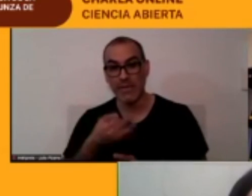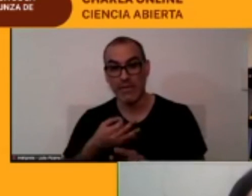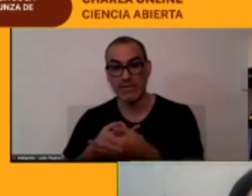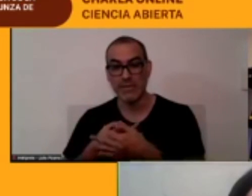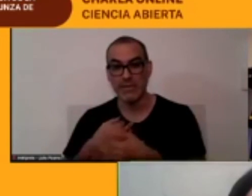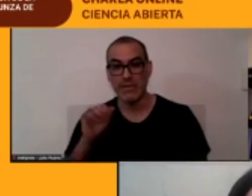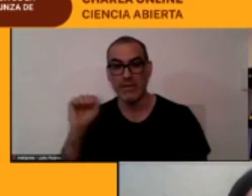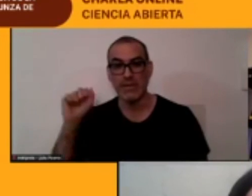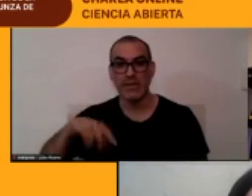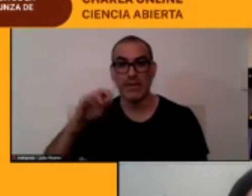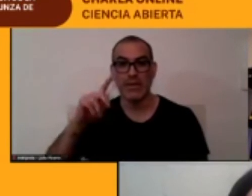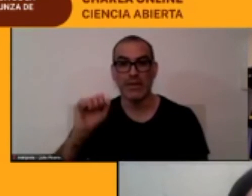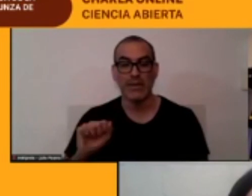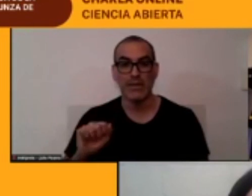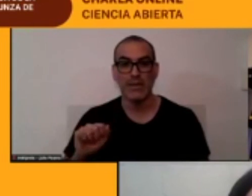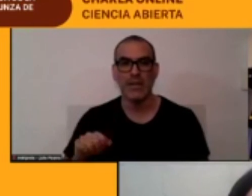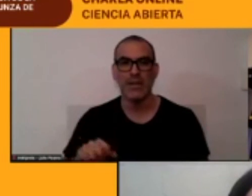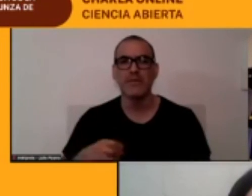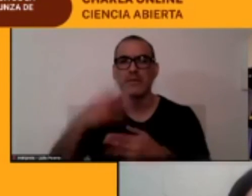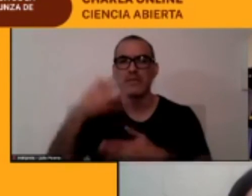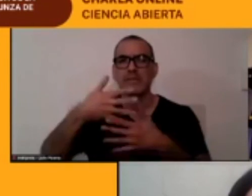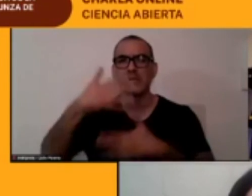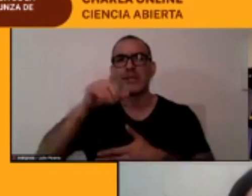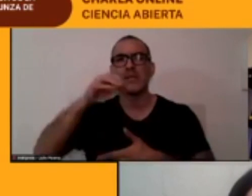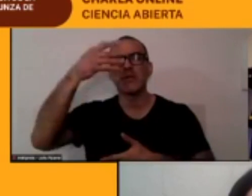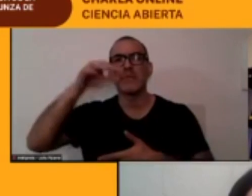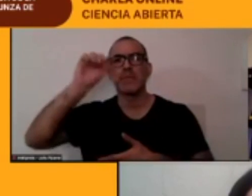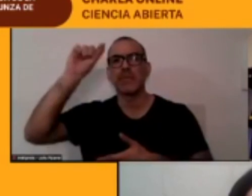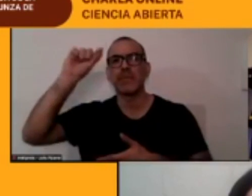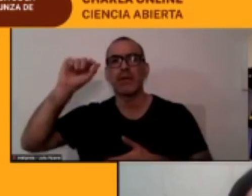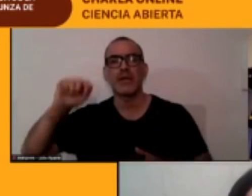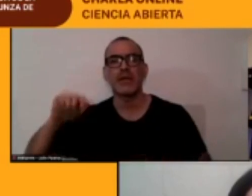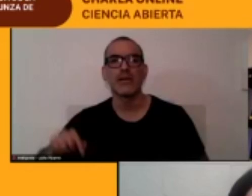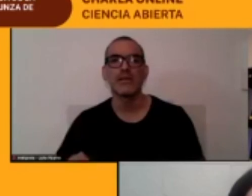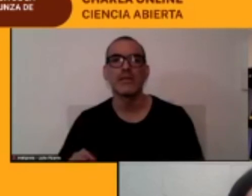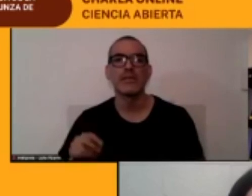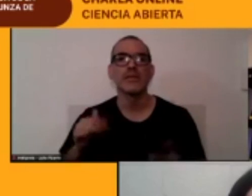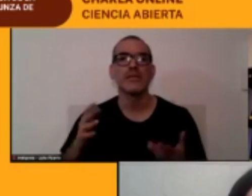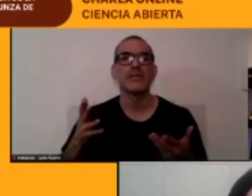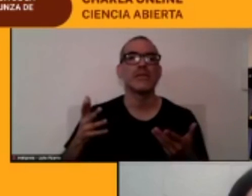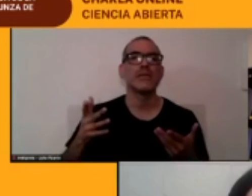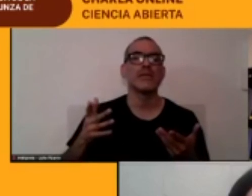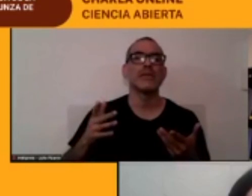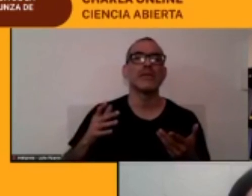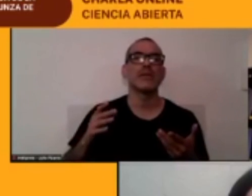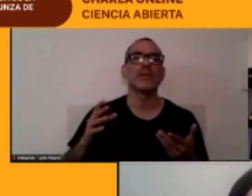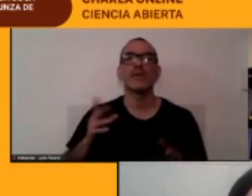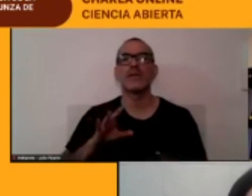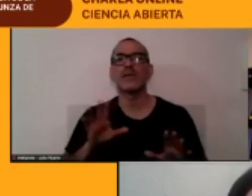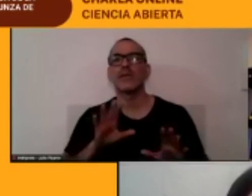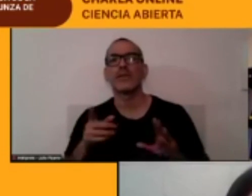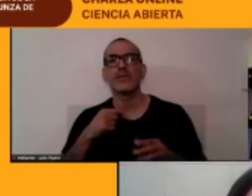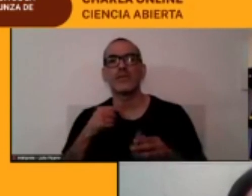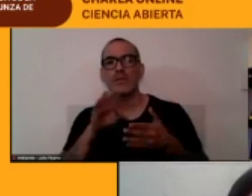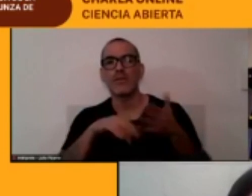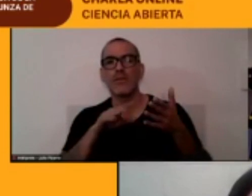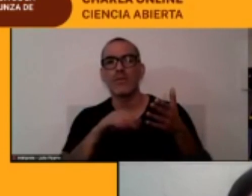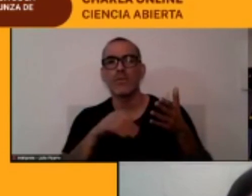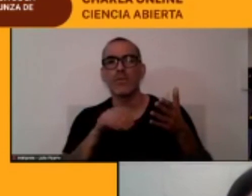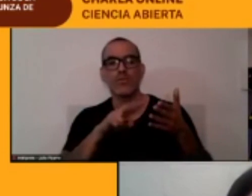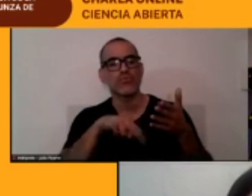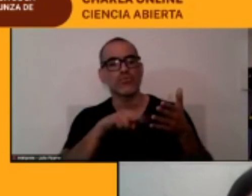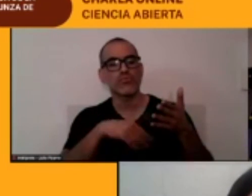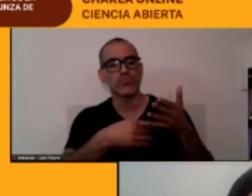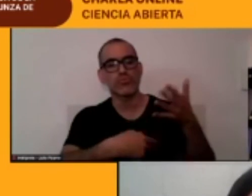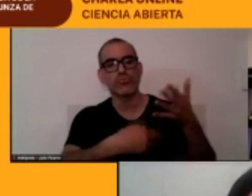estaba más arriba Ana María Varón desde un conocimiento general popular se dice que es el que leímos recién significa un en cunsa